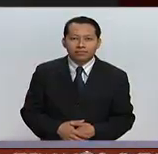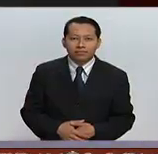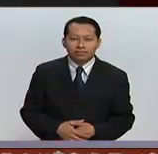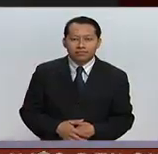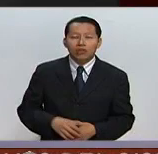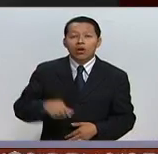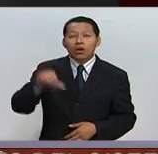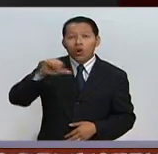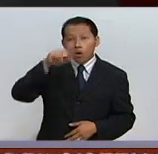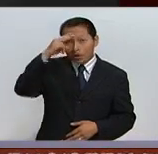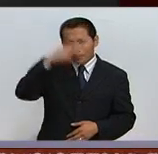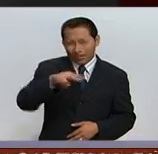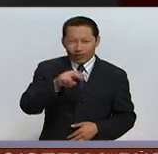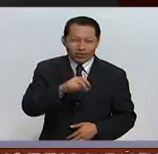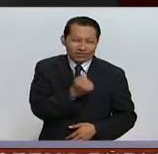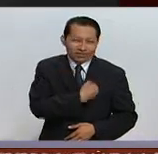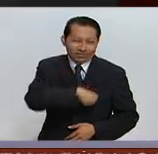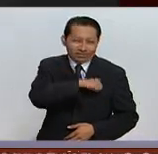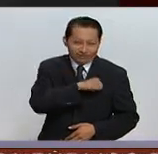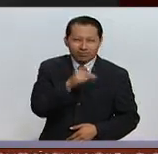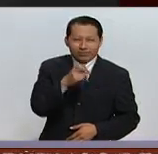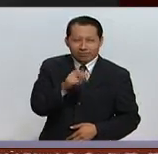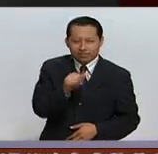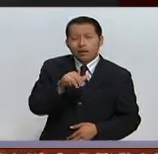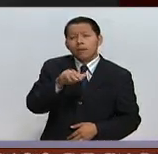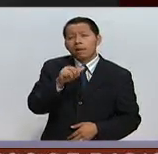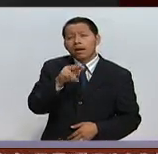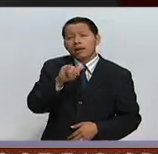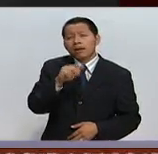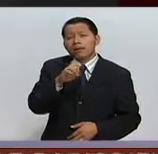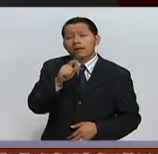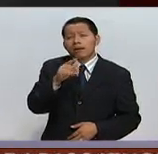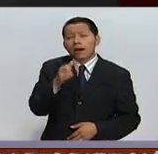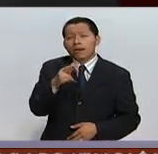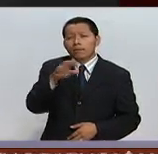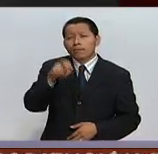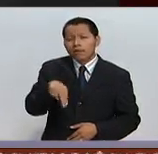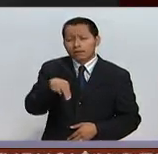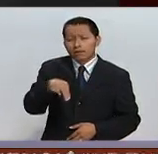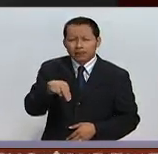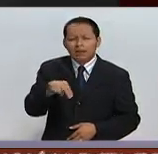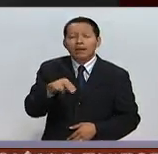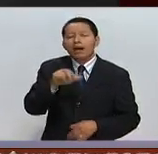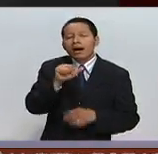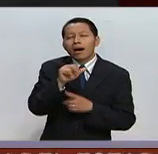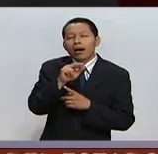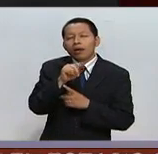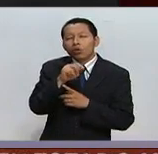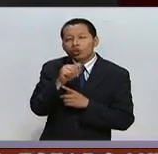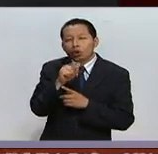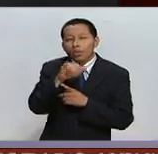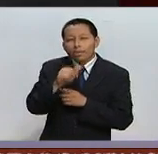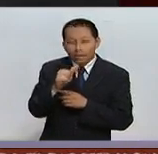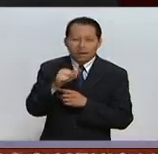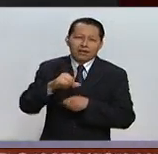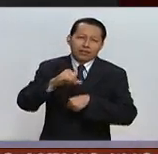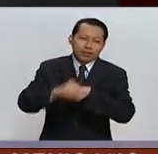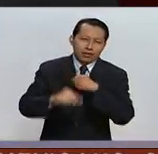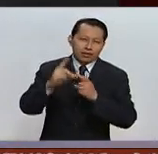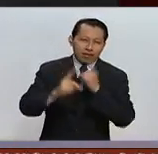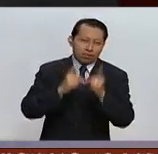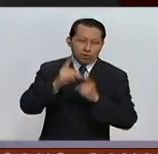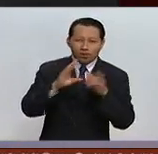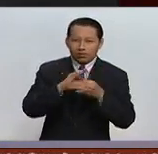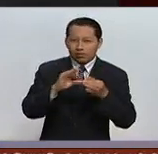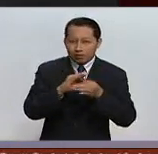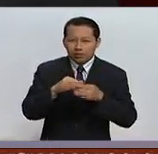Hoy en México Sano la doctora María del Carmen García Ruiz, especialista en artroscopía y cirugía del deporte nos habla del